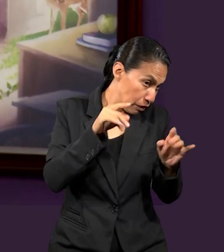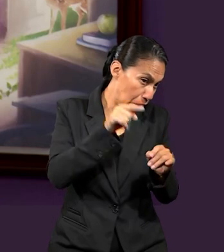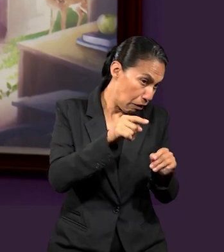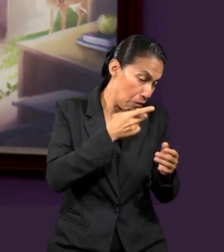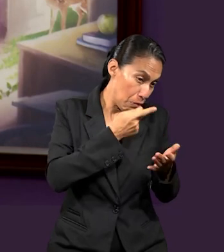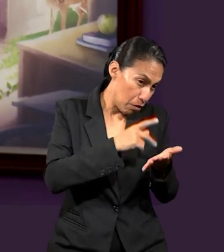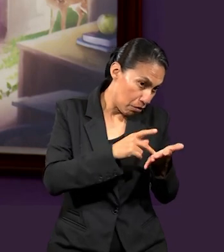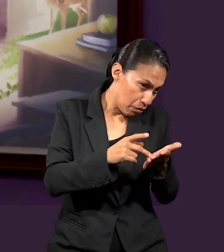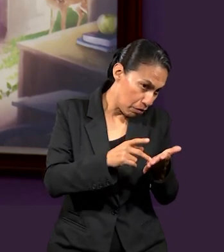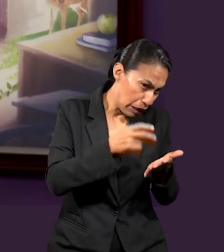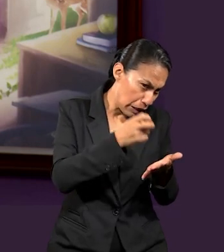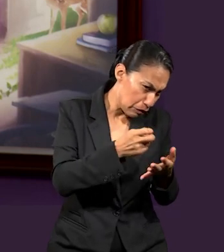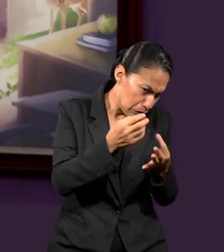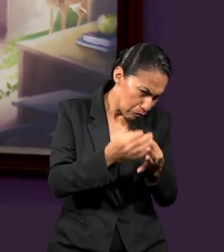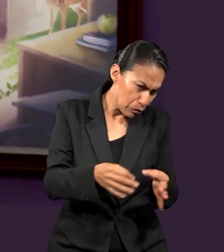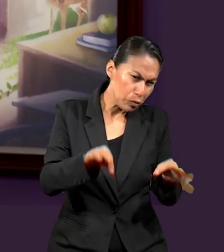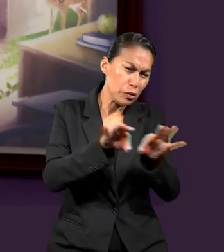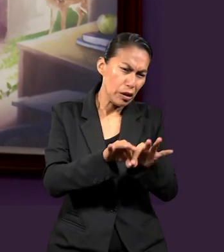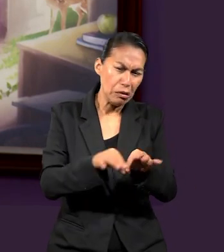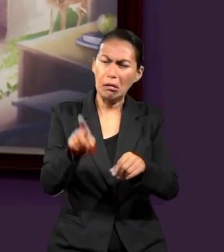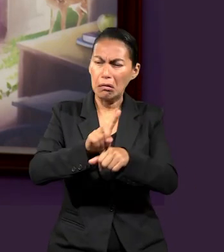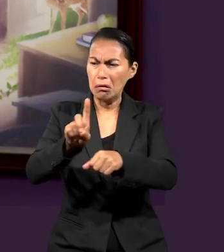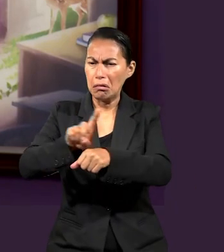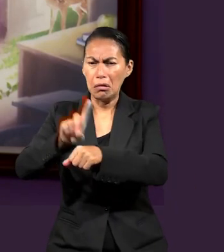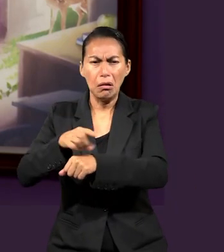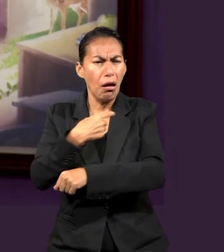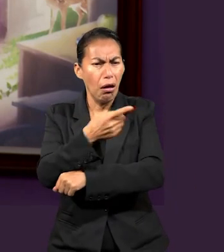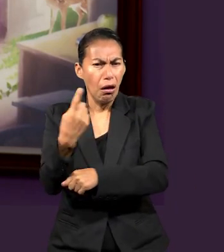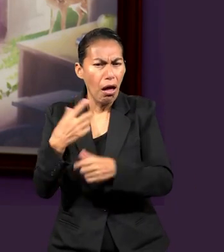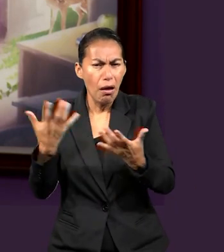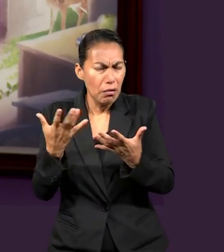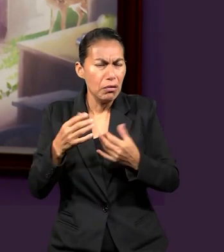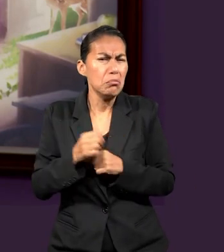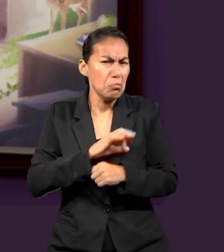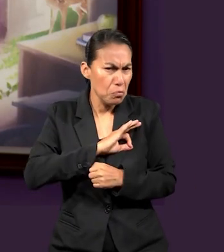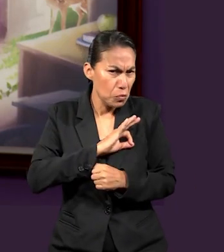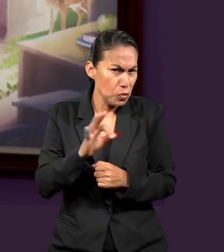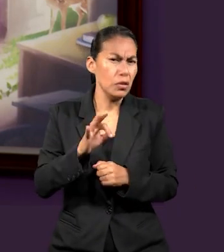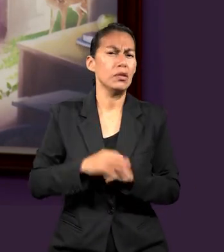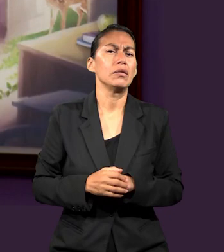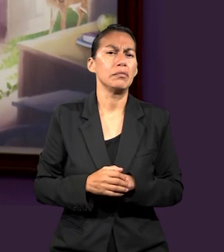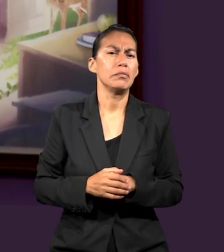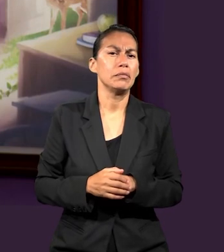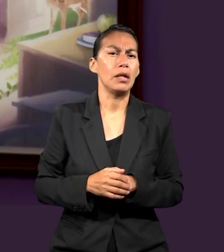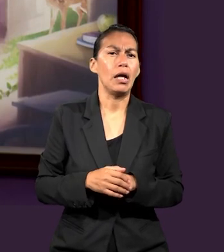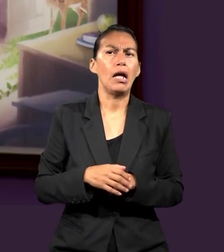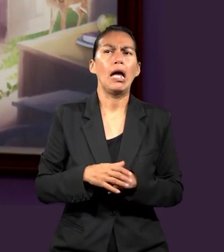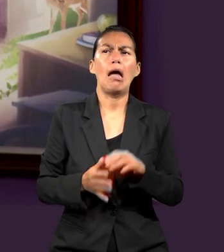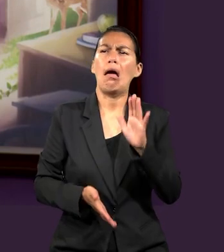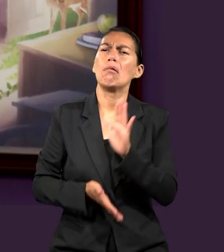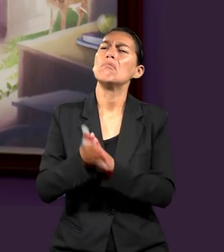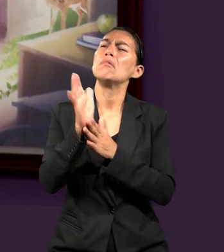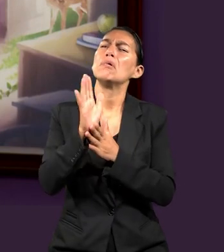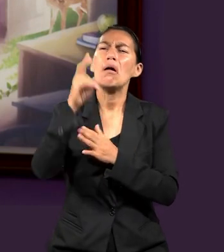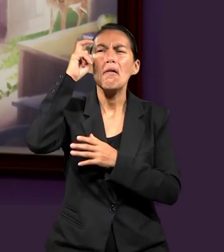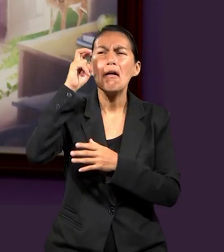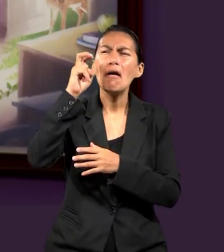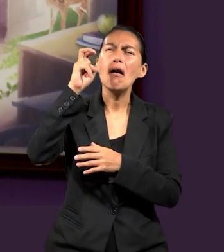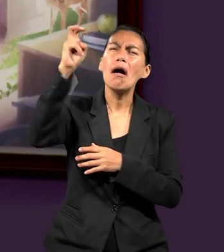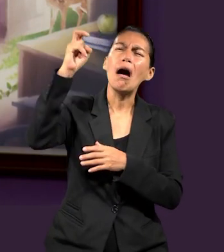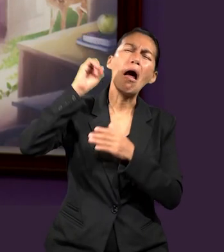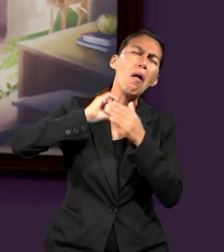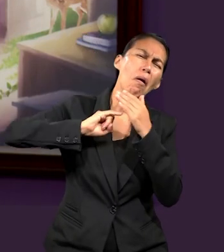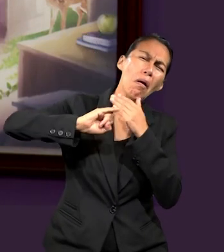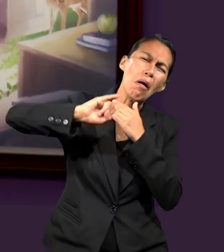en ese momento con Pablo es algo que se puede repetir día a día en cada persona. Y no se trata de salir y viajar, como hizo él,